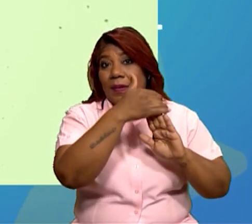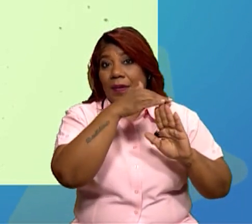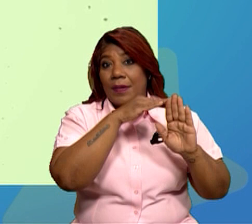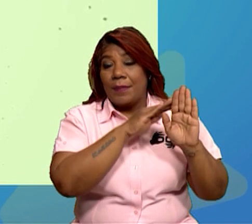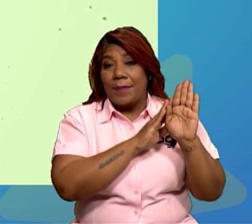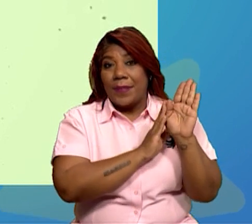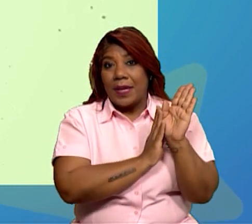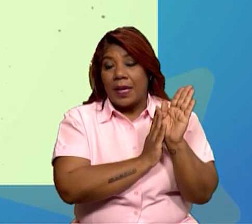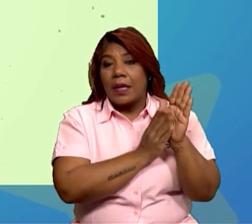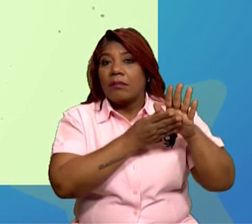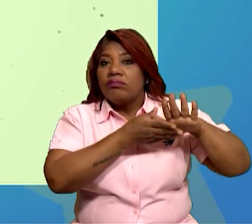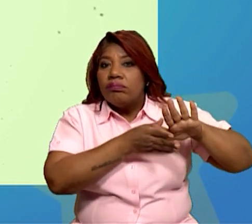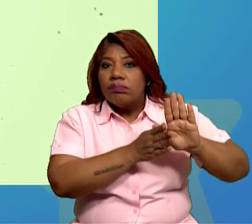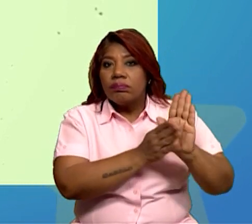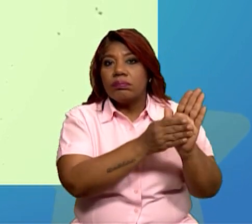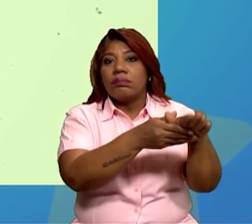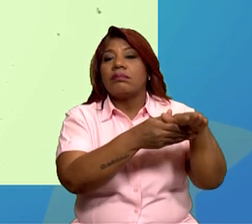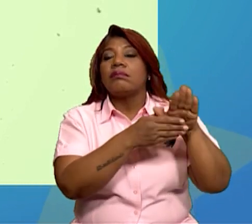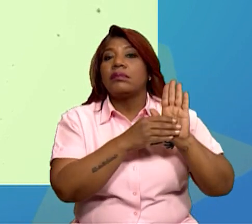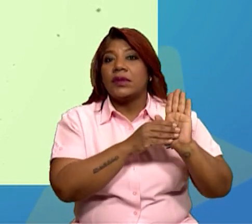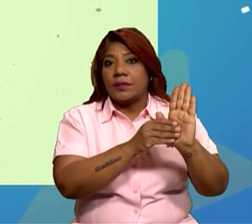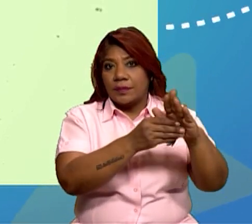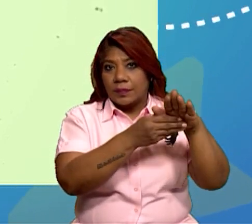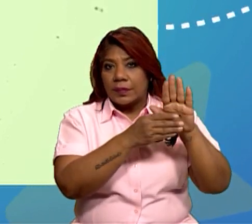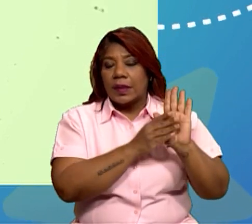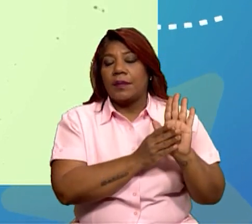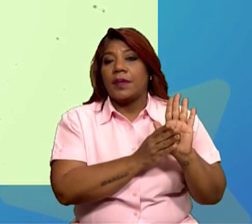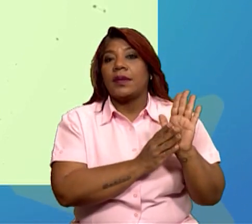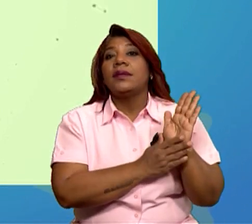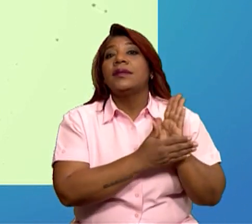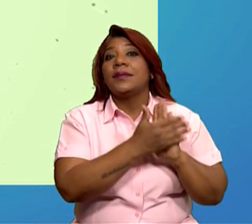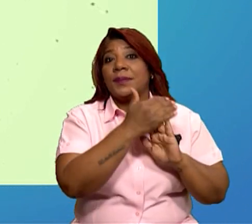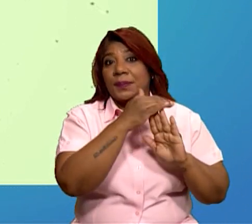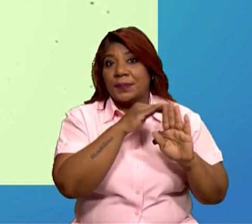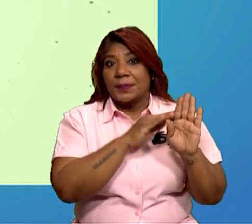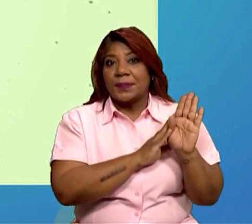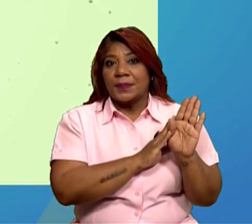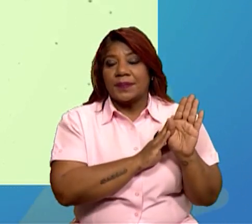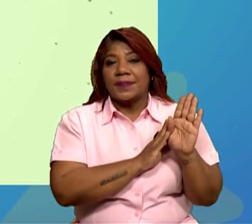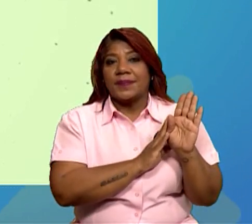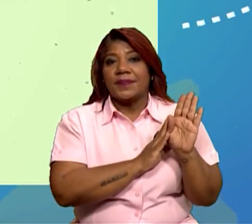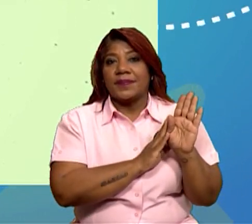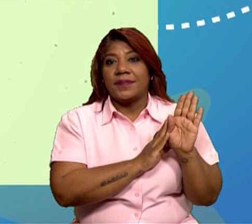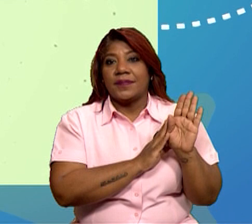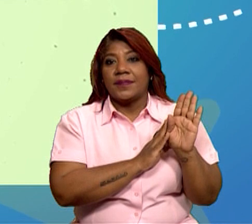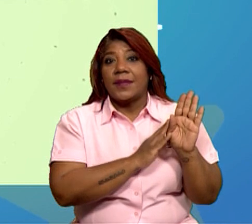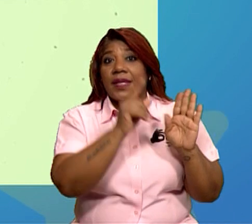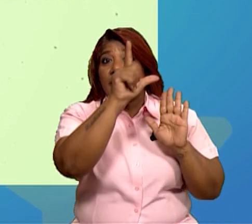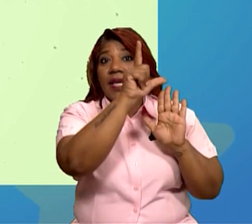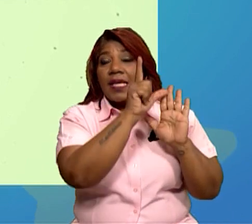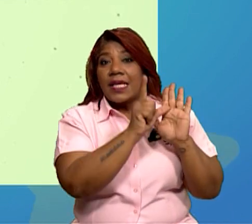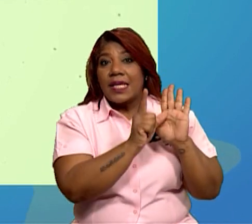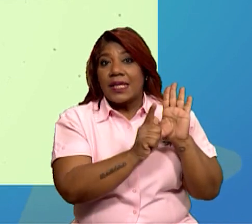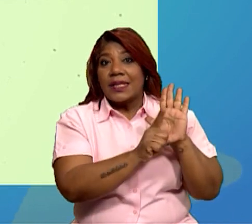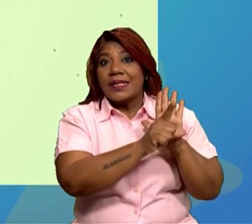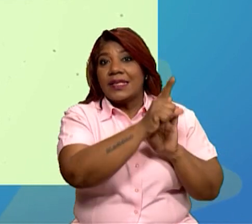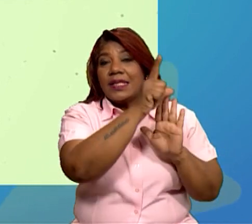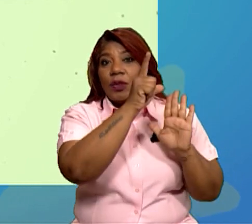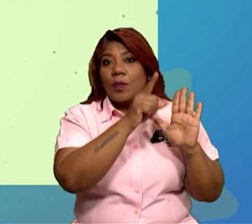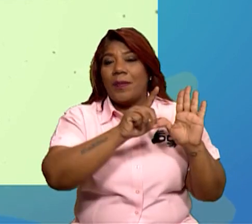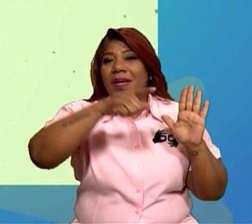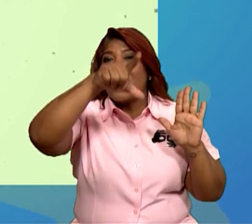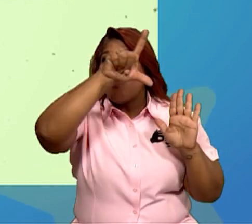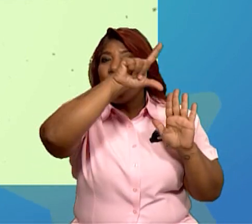cubierta flexible y protectora que regula la entrada y salida de sustancias. El citoplasma, la sustancia que se